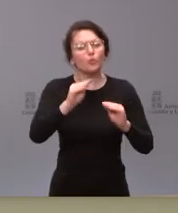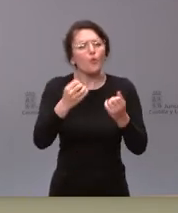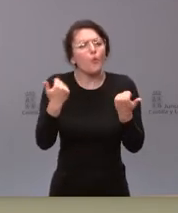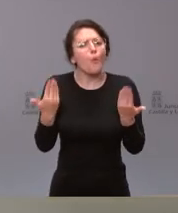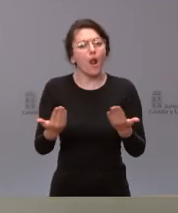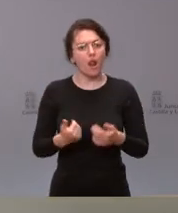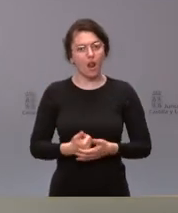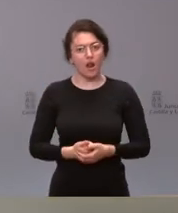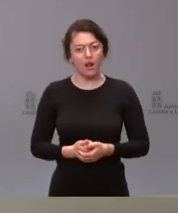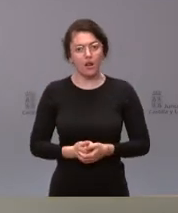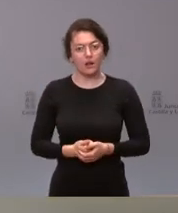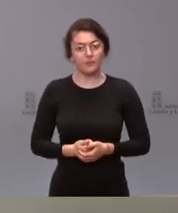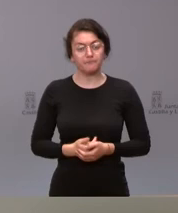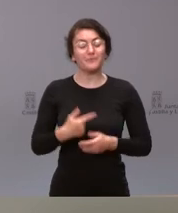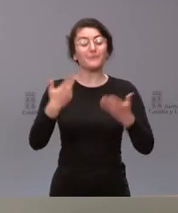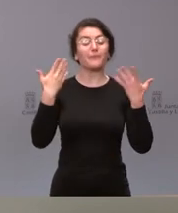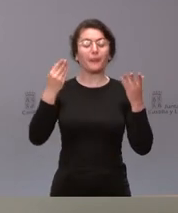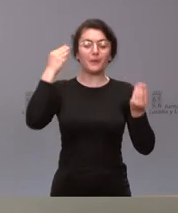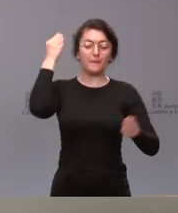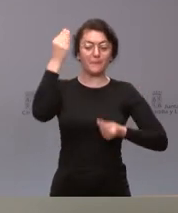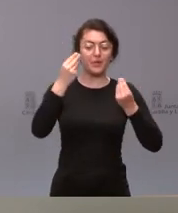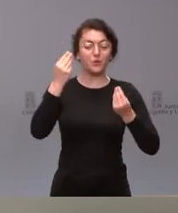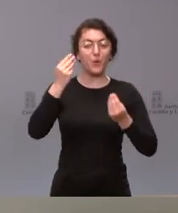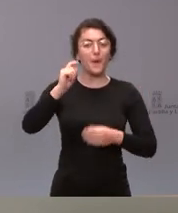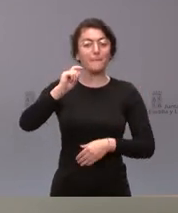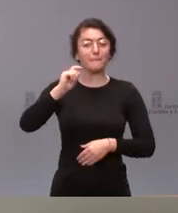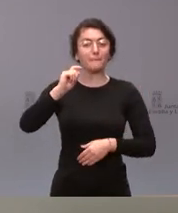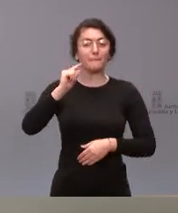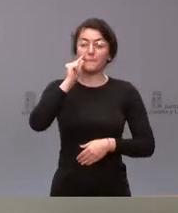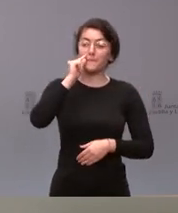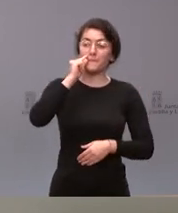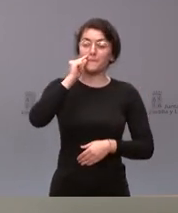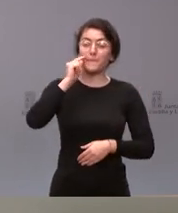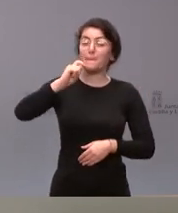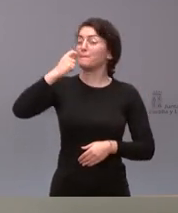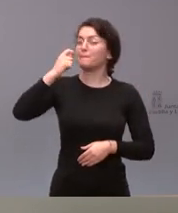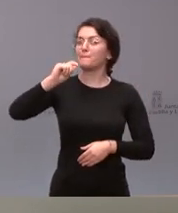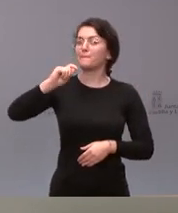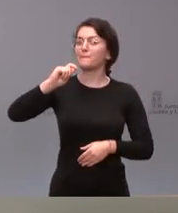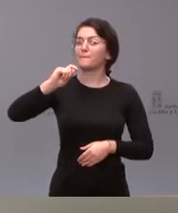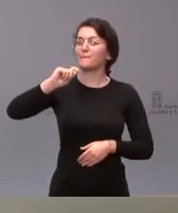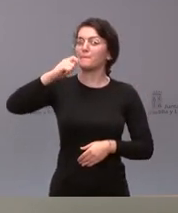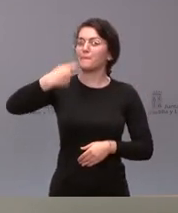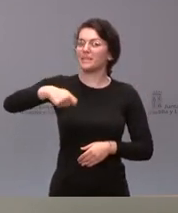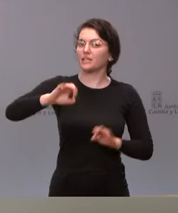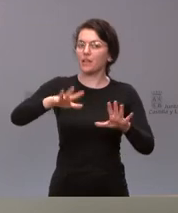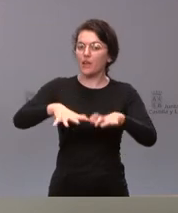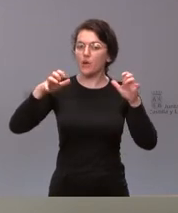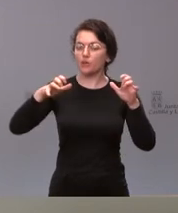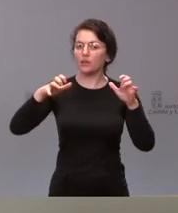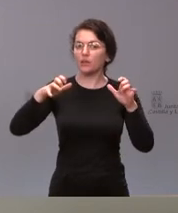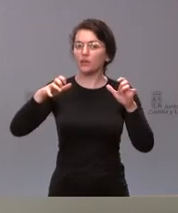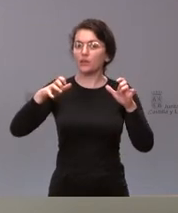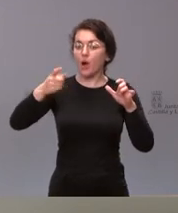Pues mire yo creo que el presidente de las Cortes también nos hizo una llamada a todos los grupos a actuar desde la vía